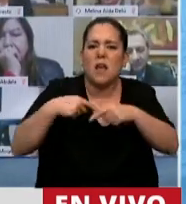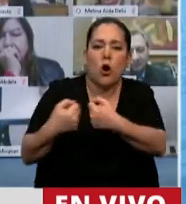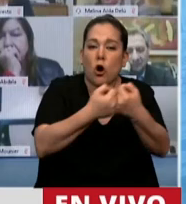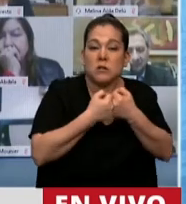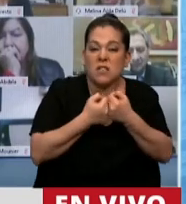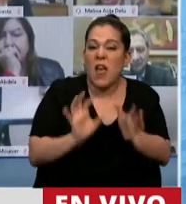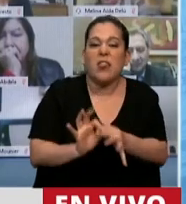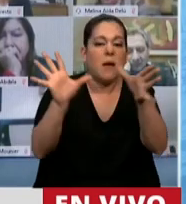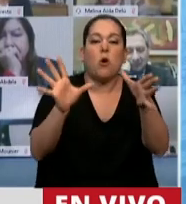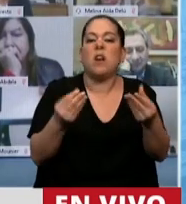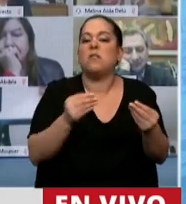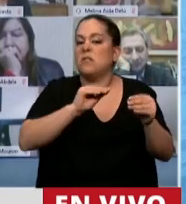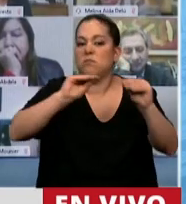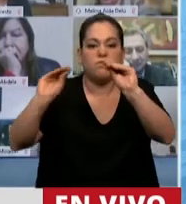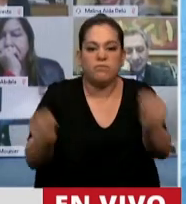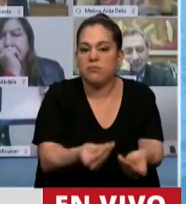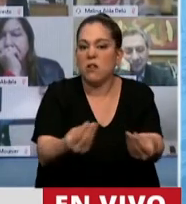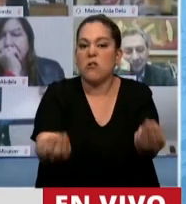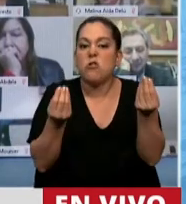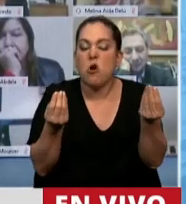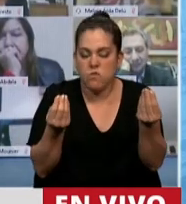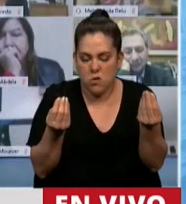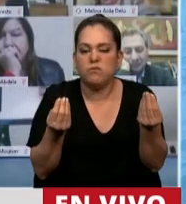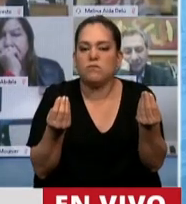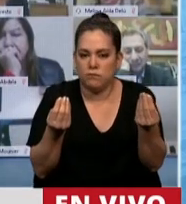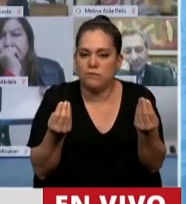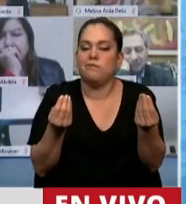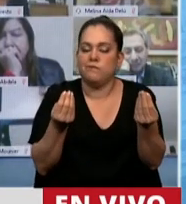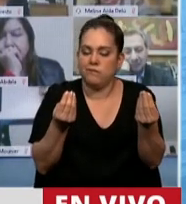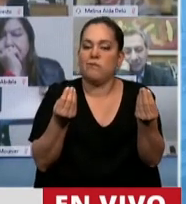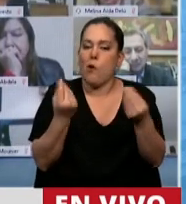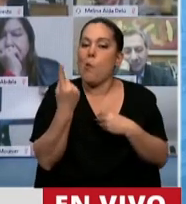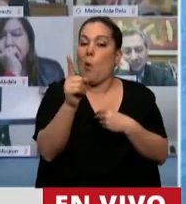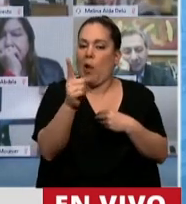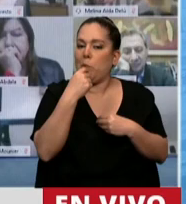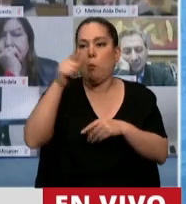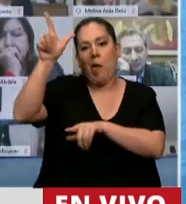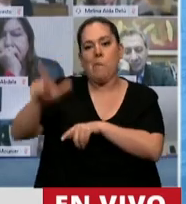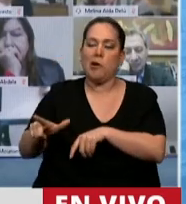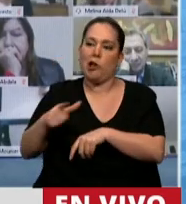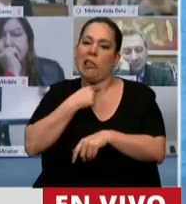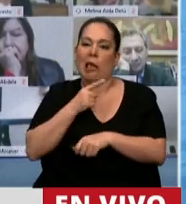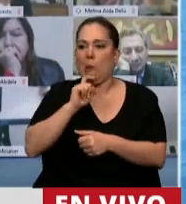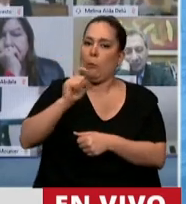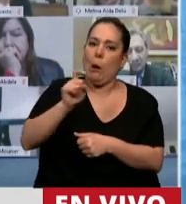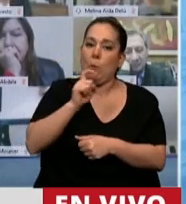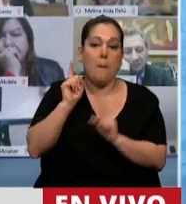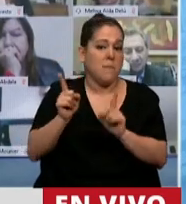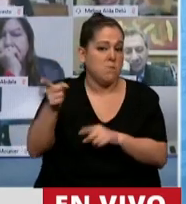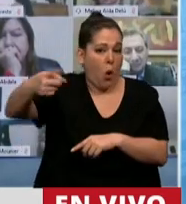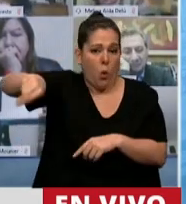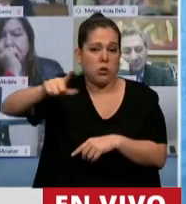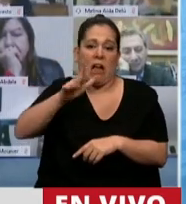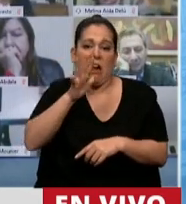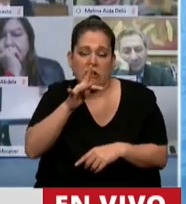democracia sabe cuando cae. No solamente cuando alguien trata de vulnerarla como trataron ustedes el 14